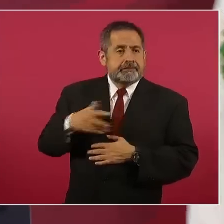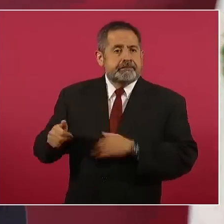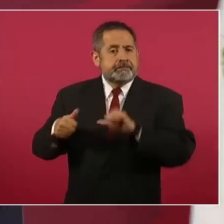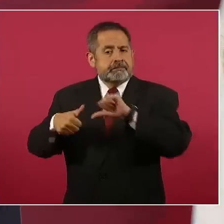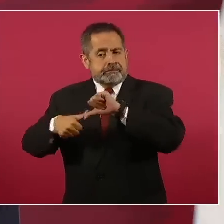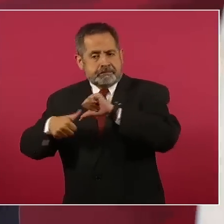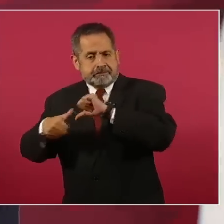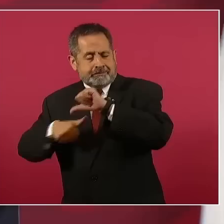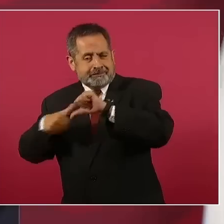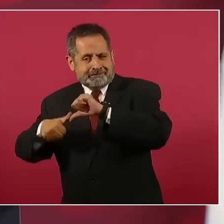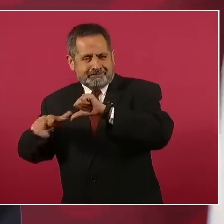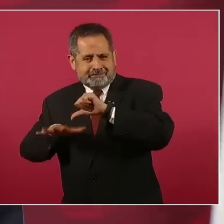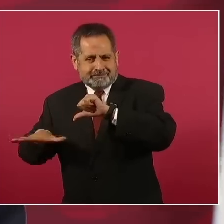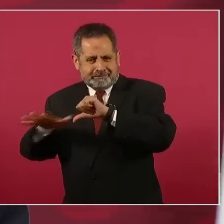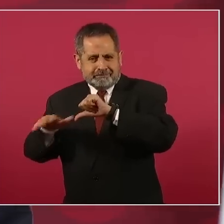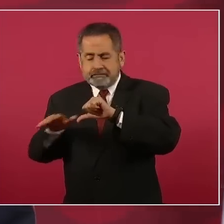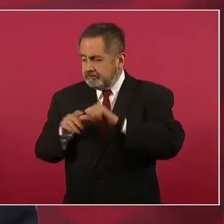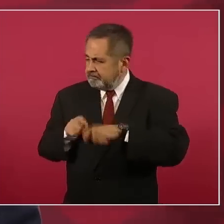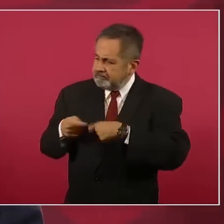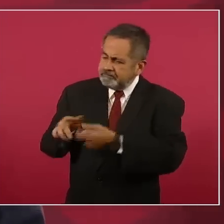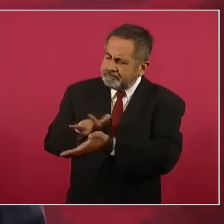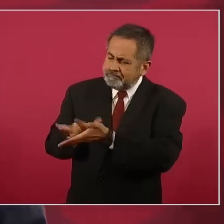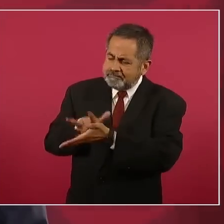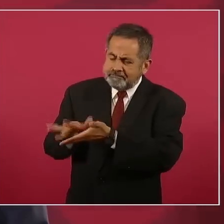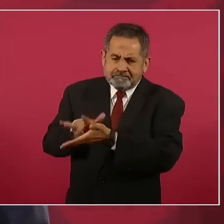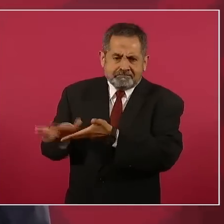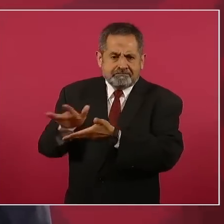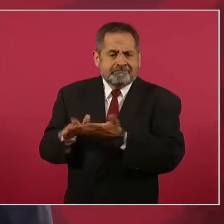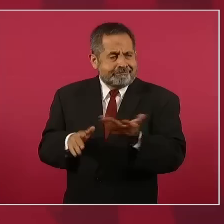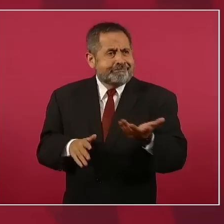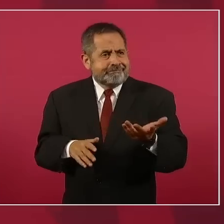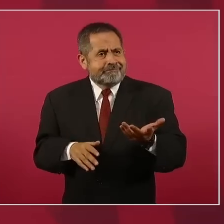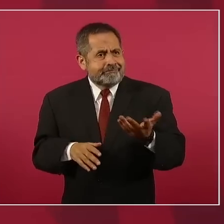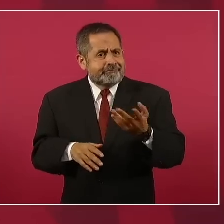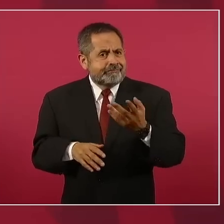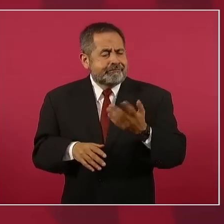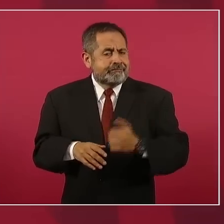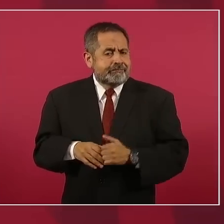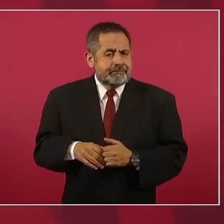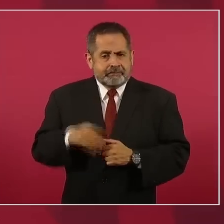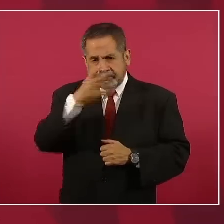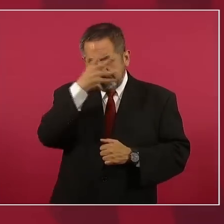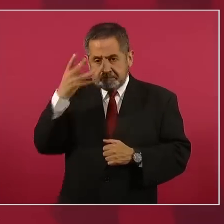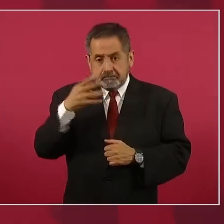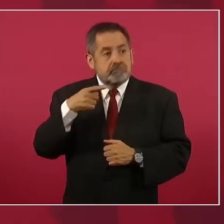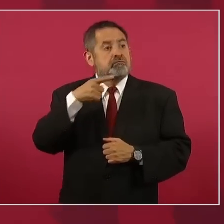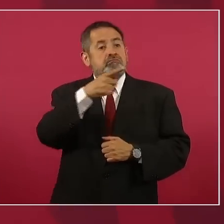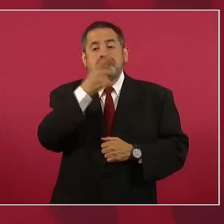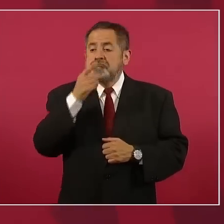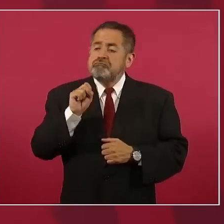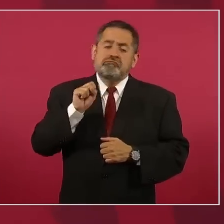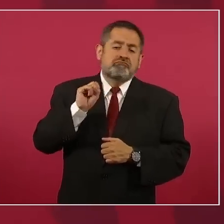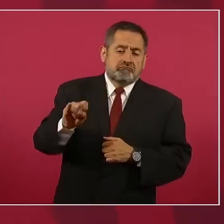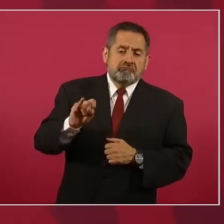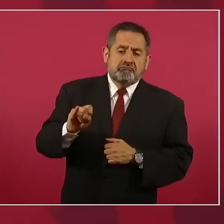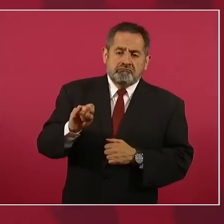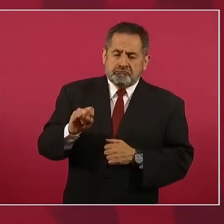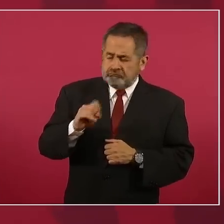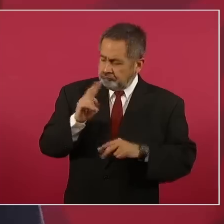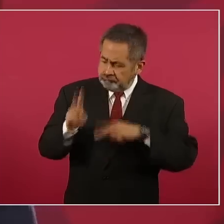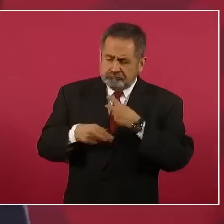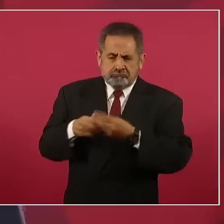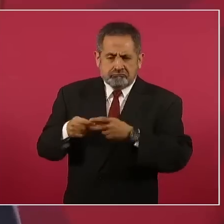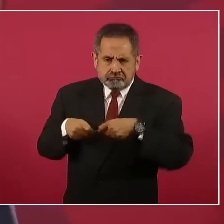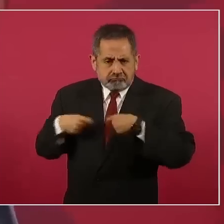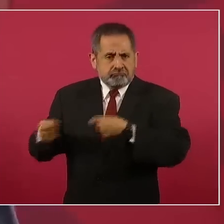esto se aceptó, se va a